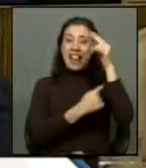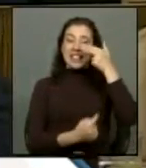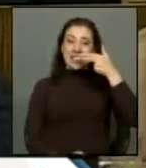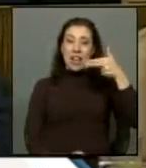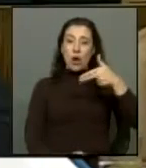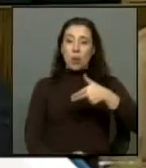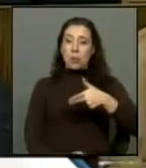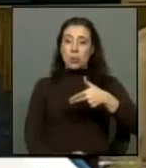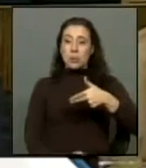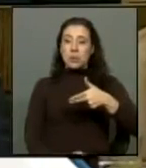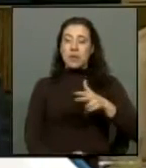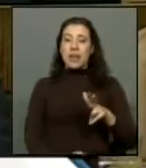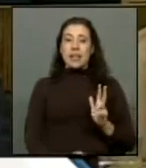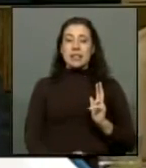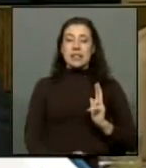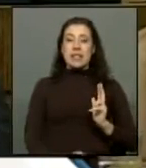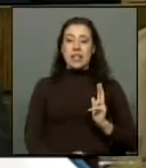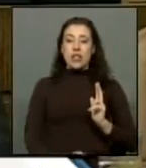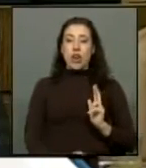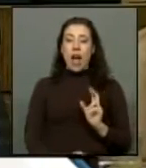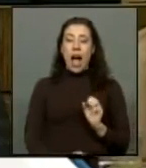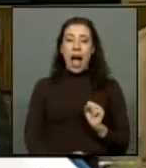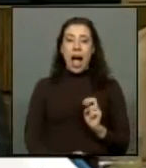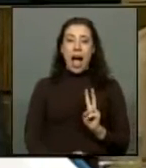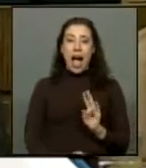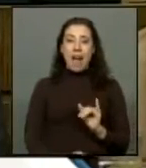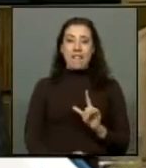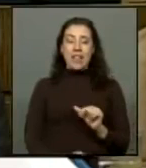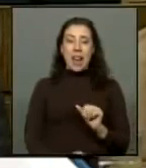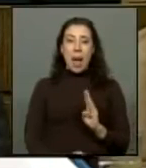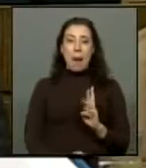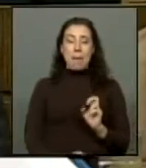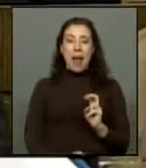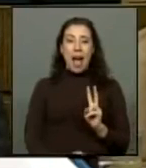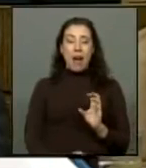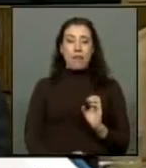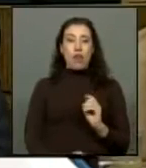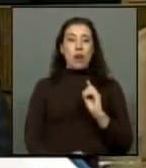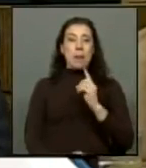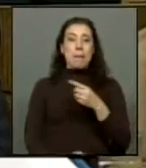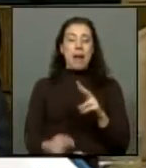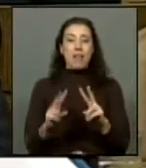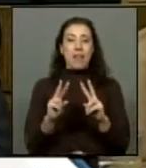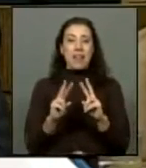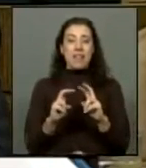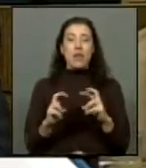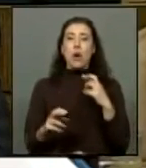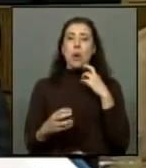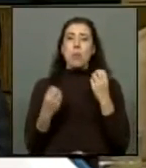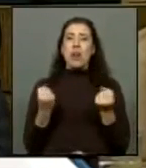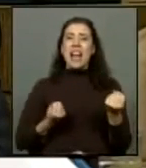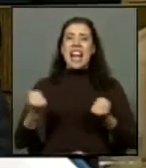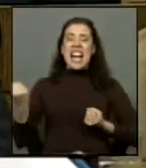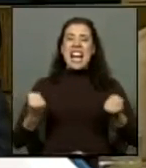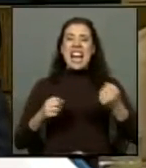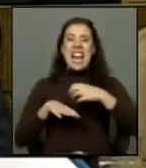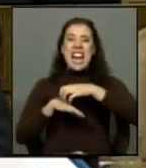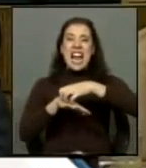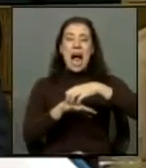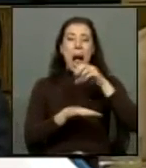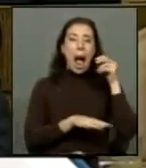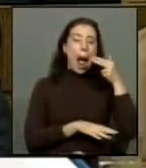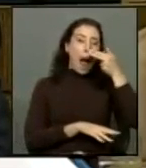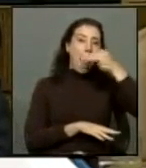combustible, señor Luis Ávila Bravo, que disponga a investigar por qué un camión de un distribuidor de la